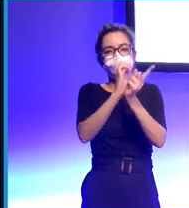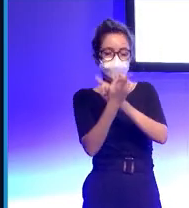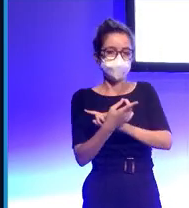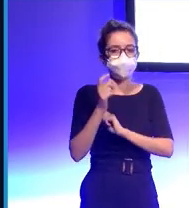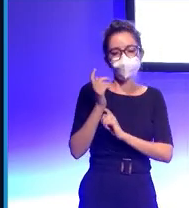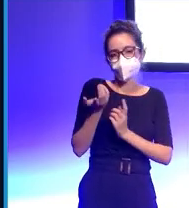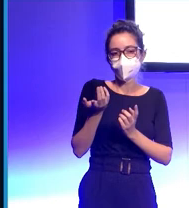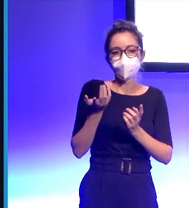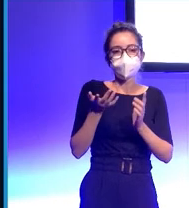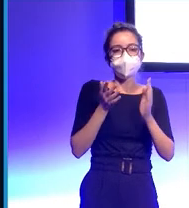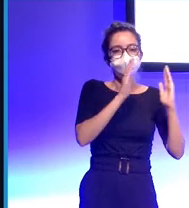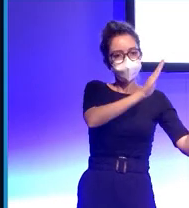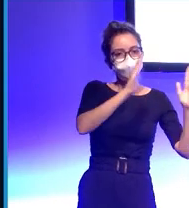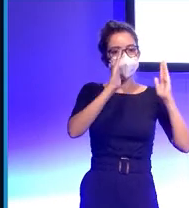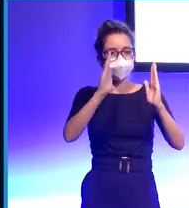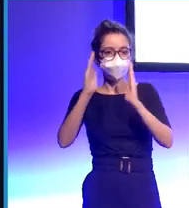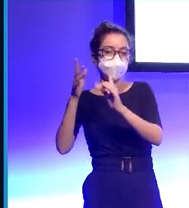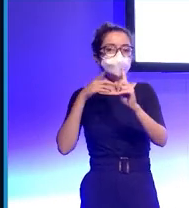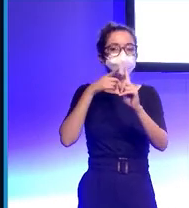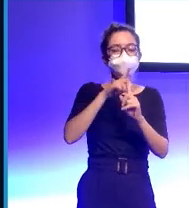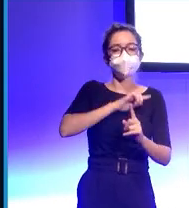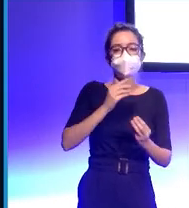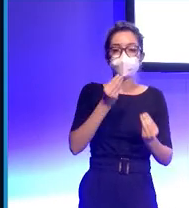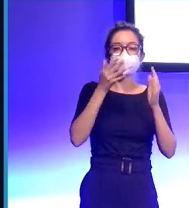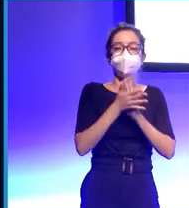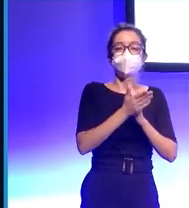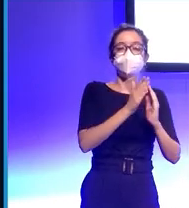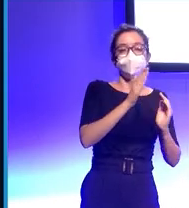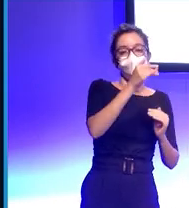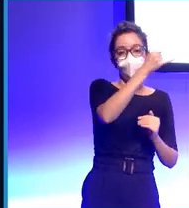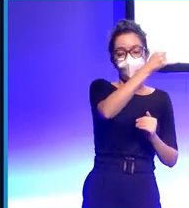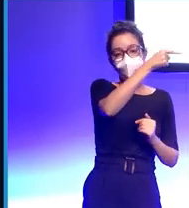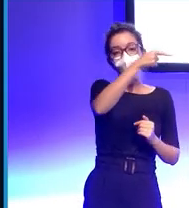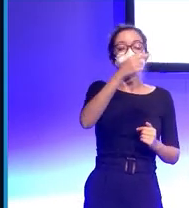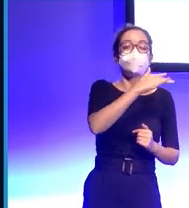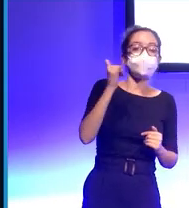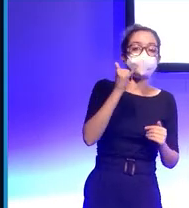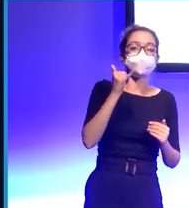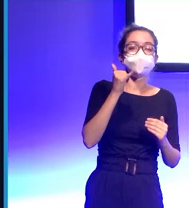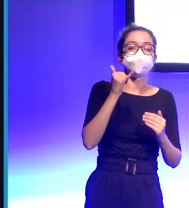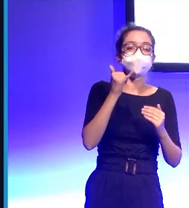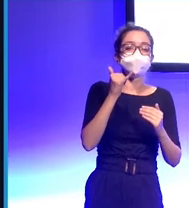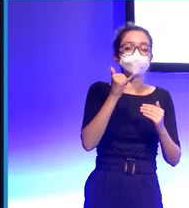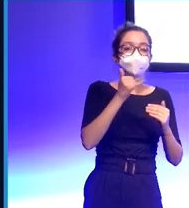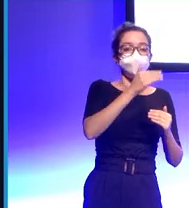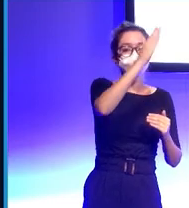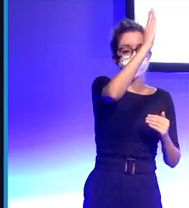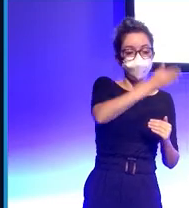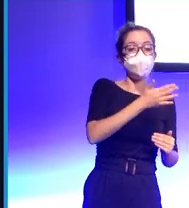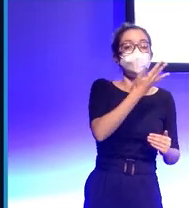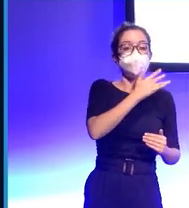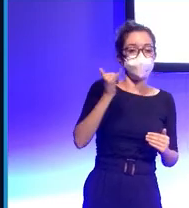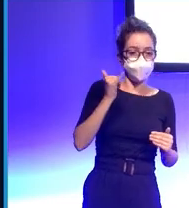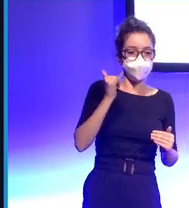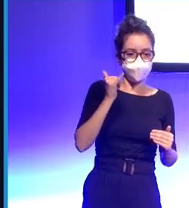hábitos que les hagan sentir mejor, las barras azules es antes del estudio y las barras naranjas es después de haber estado